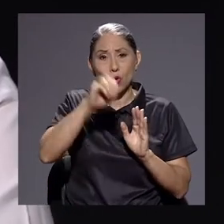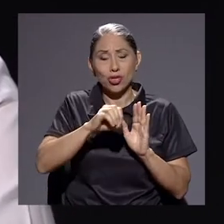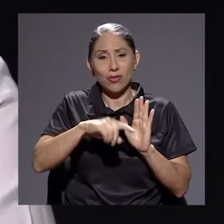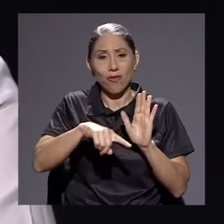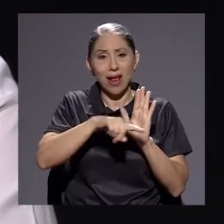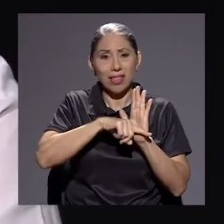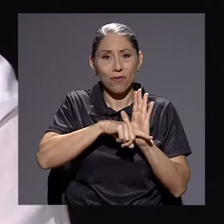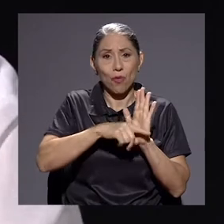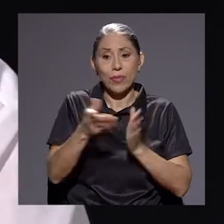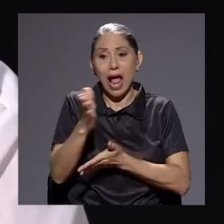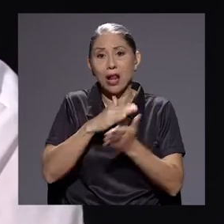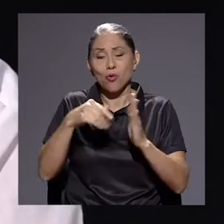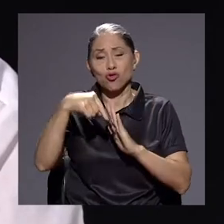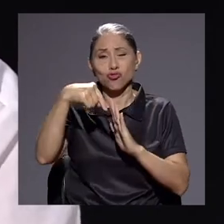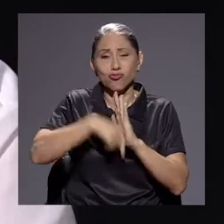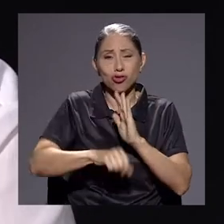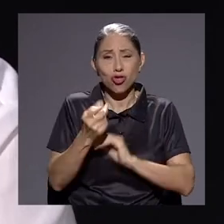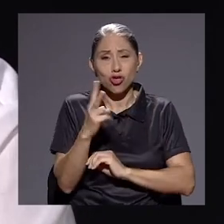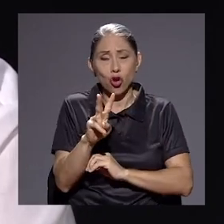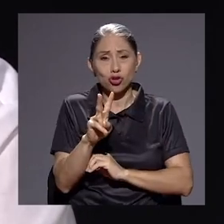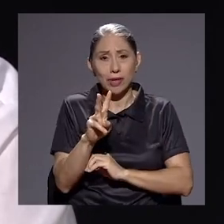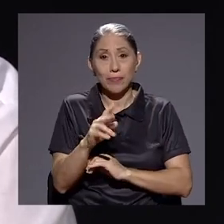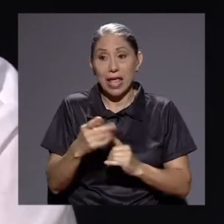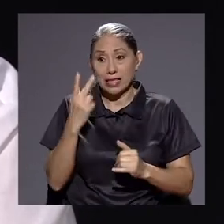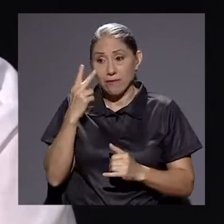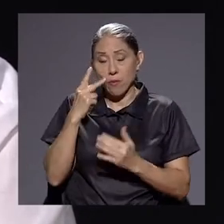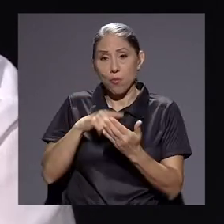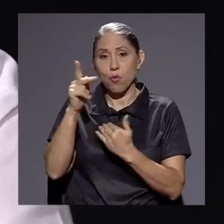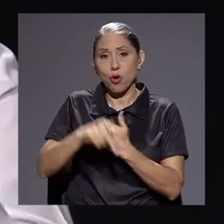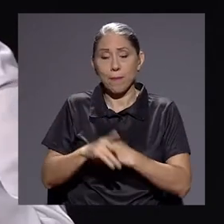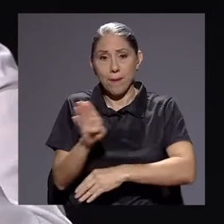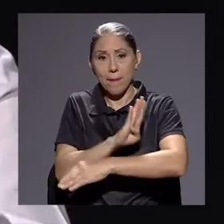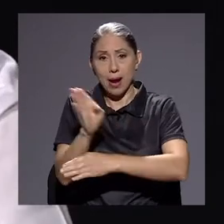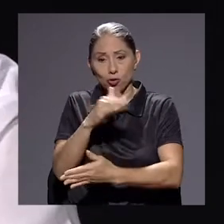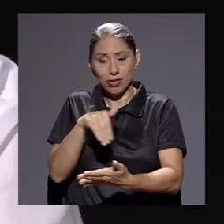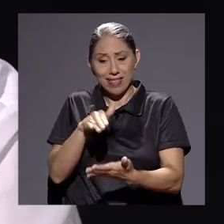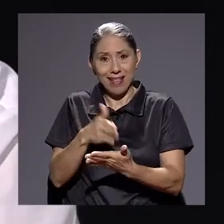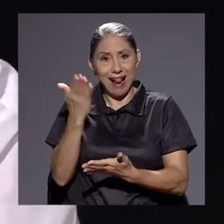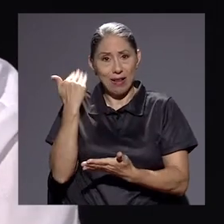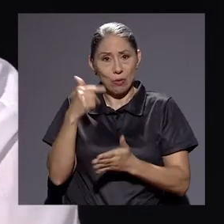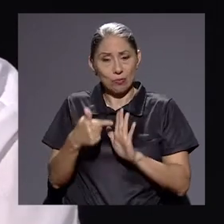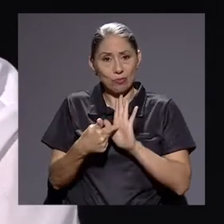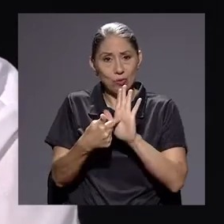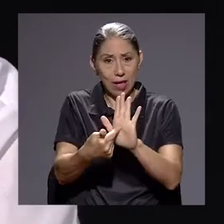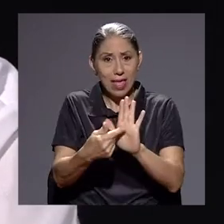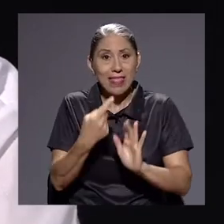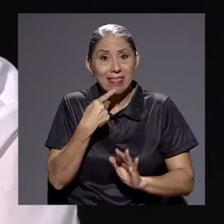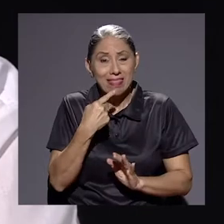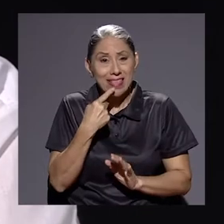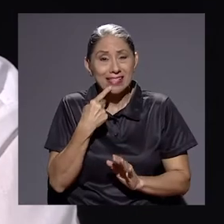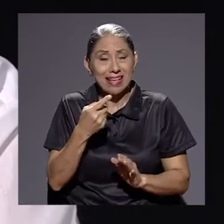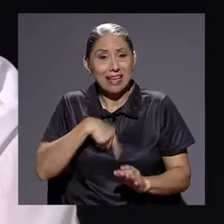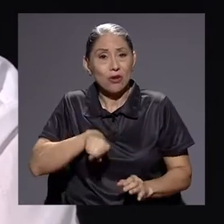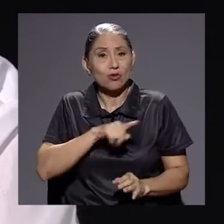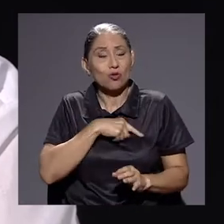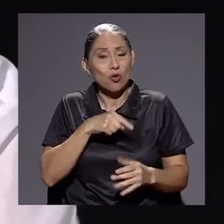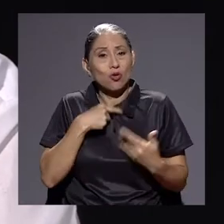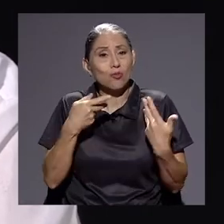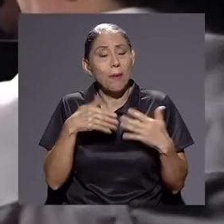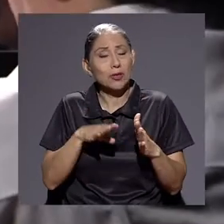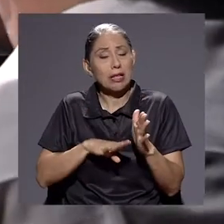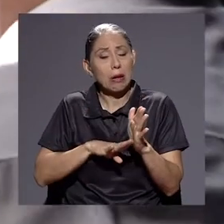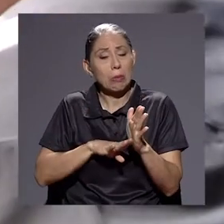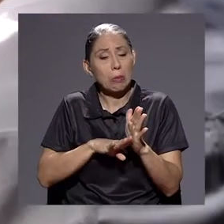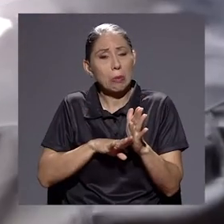Y si vemos el programa que acaba de sacar el Banco Central, indica que vamos a tener un decrecimiento mayor al 5%.